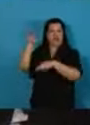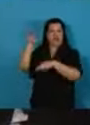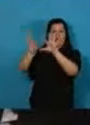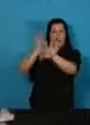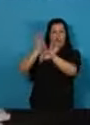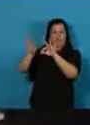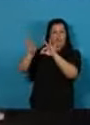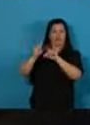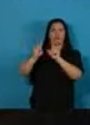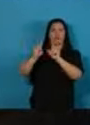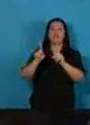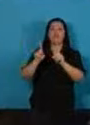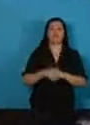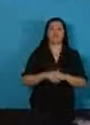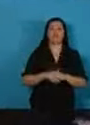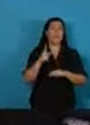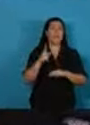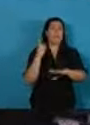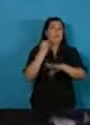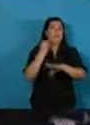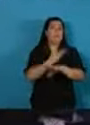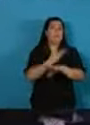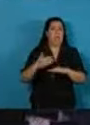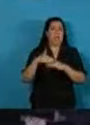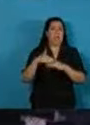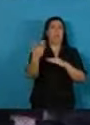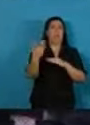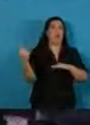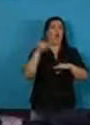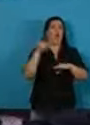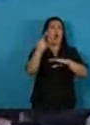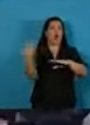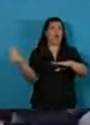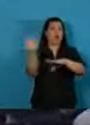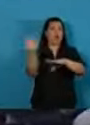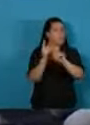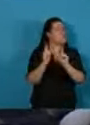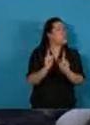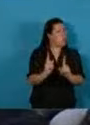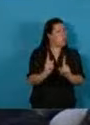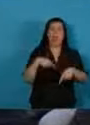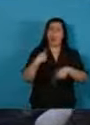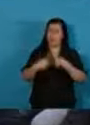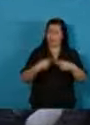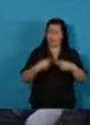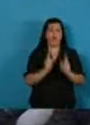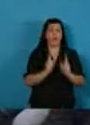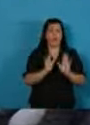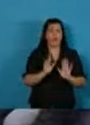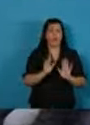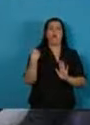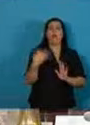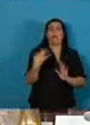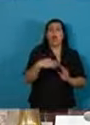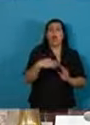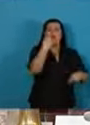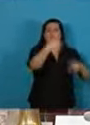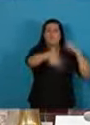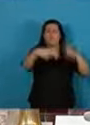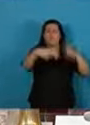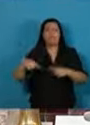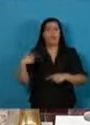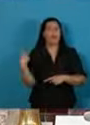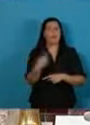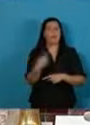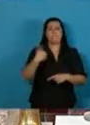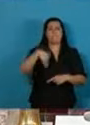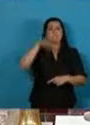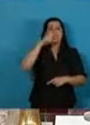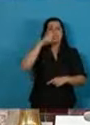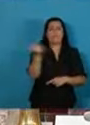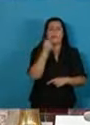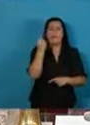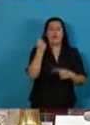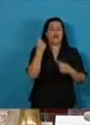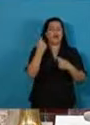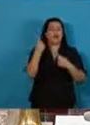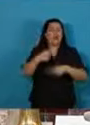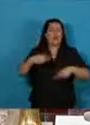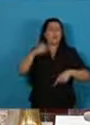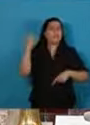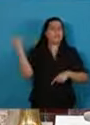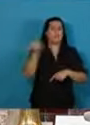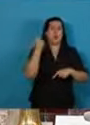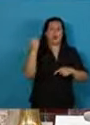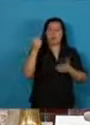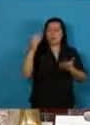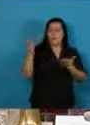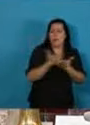trascienda nuestro mandato. Pretendemos que en ese ámbito plural se diseñen los grandes pilares institucionales y productivos